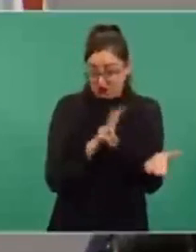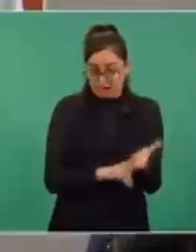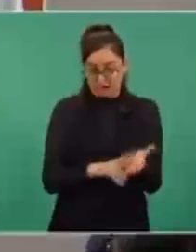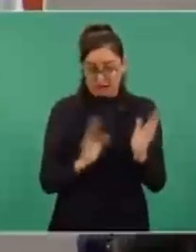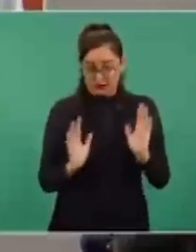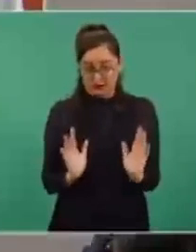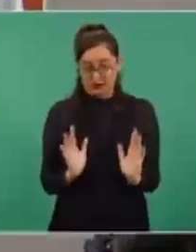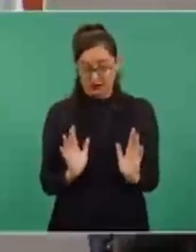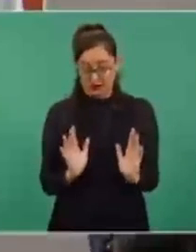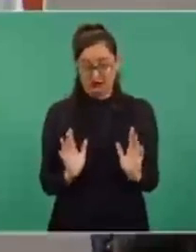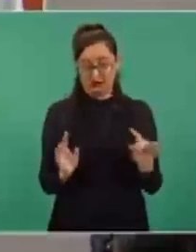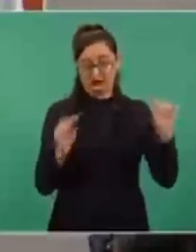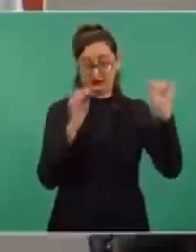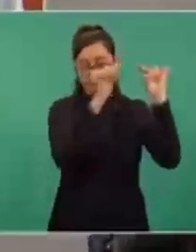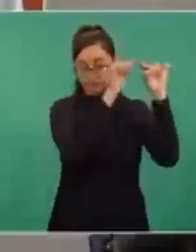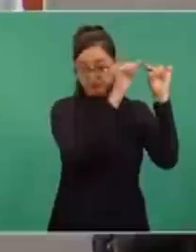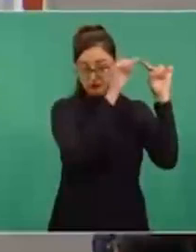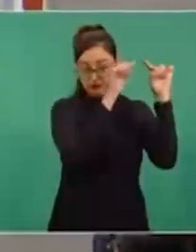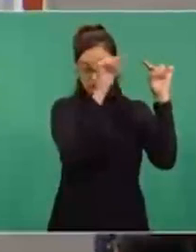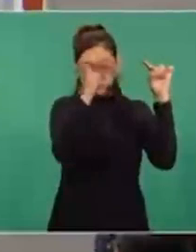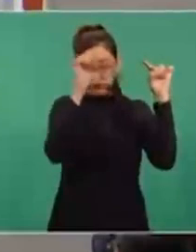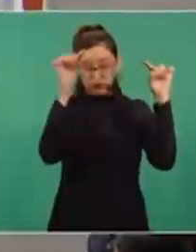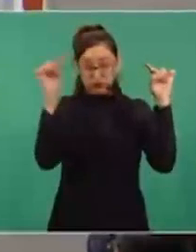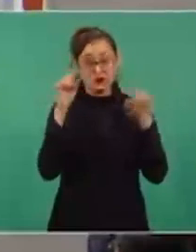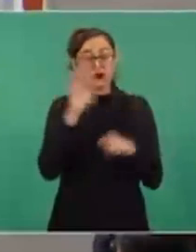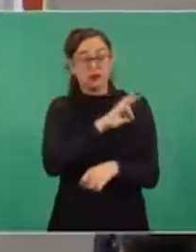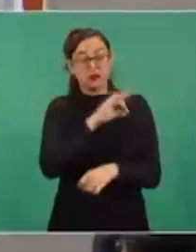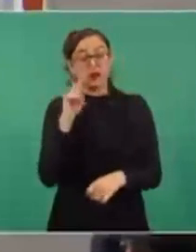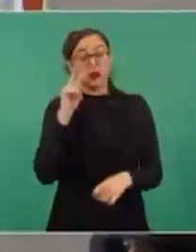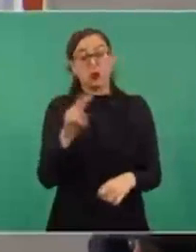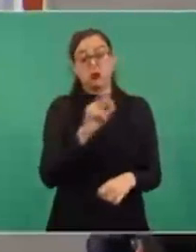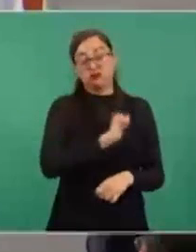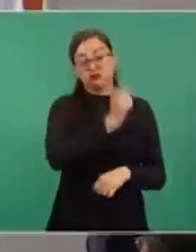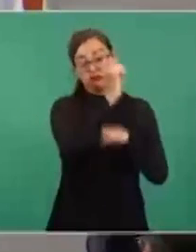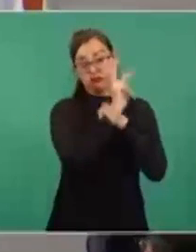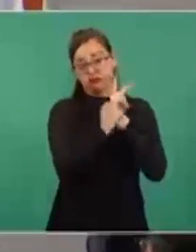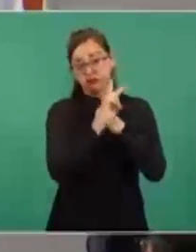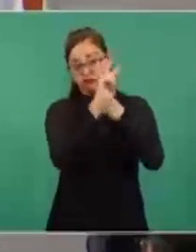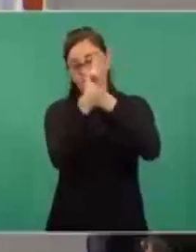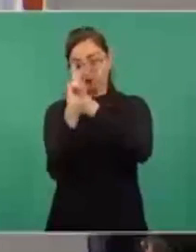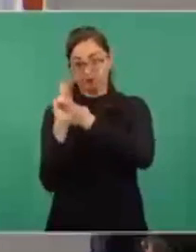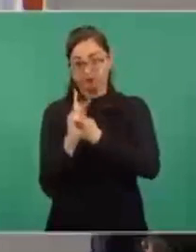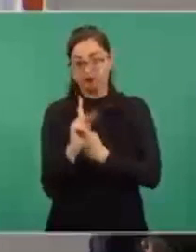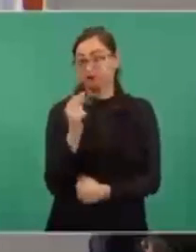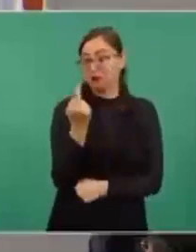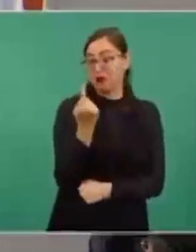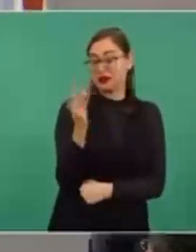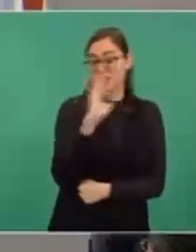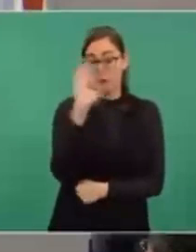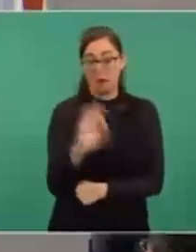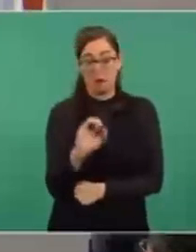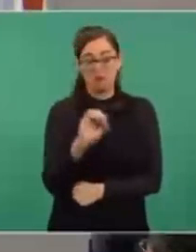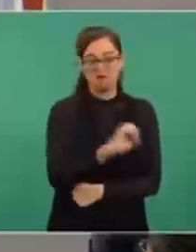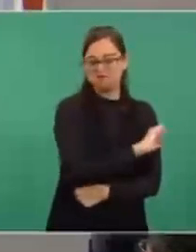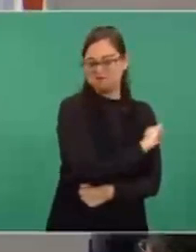Aquí hubo un incremento en Europa de alrededor del 25 por ciento.